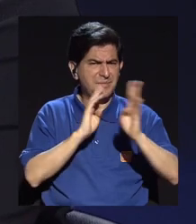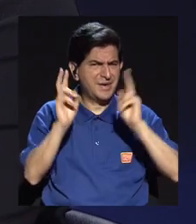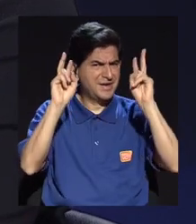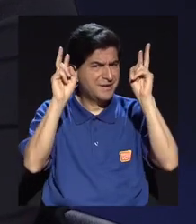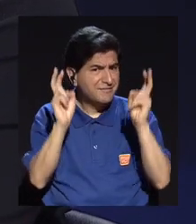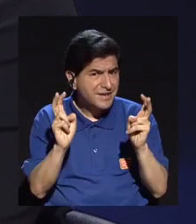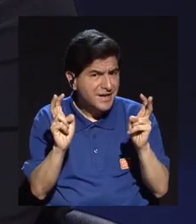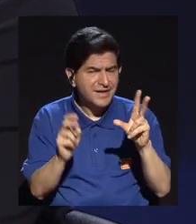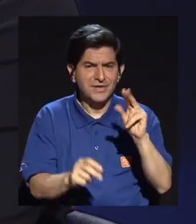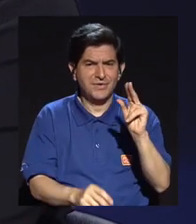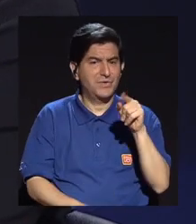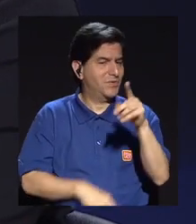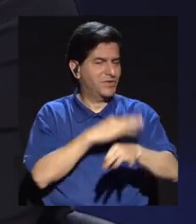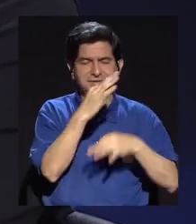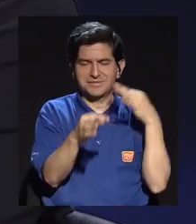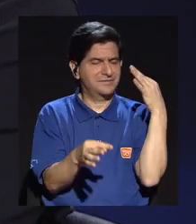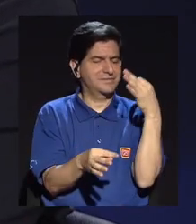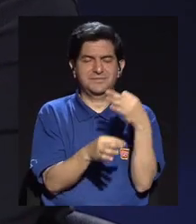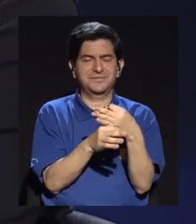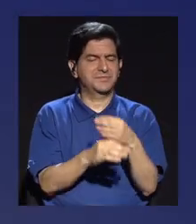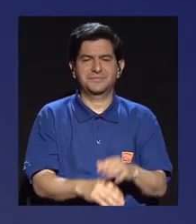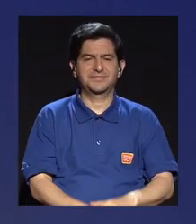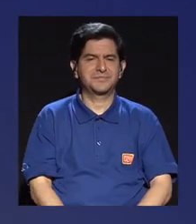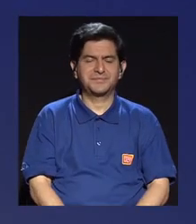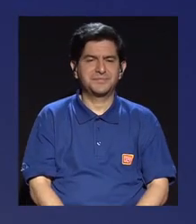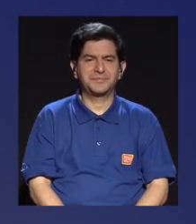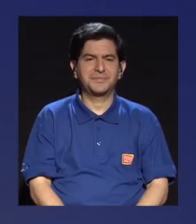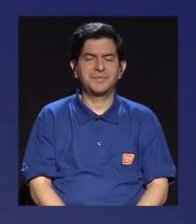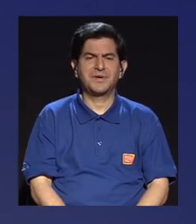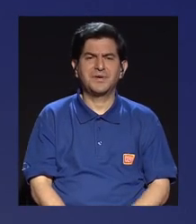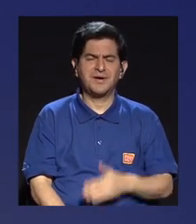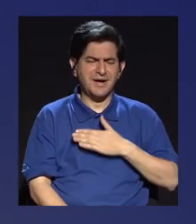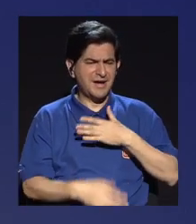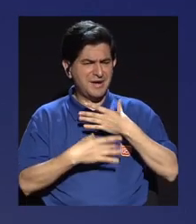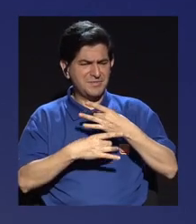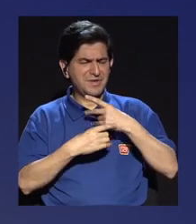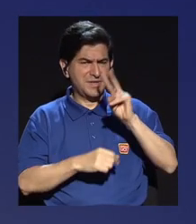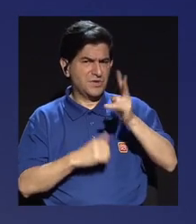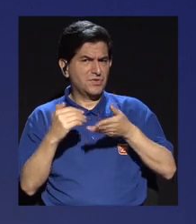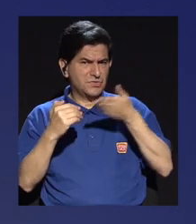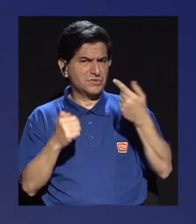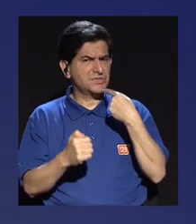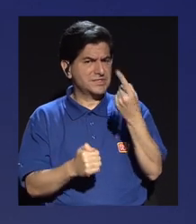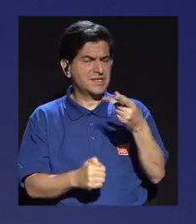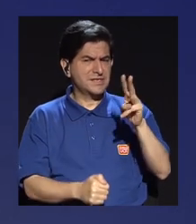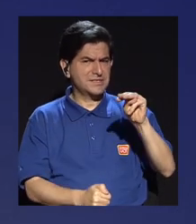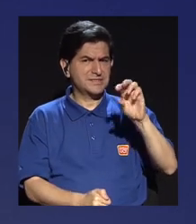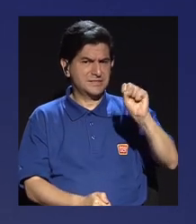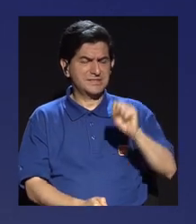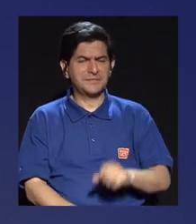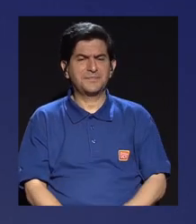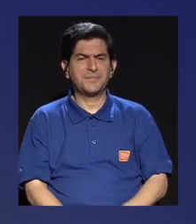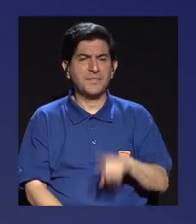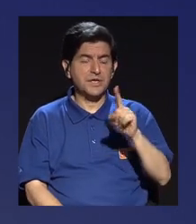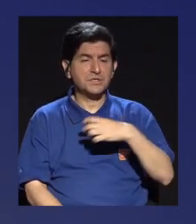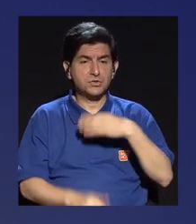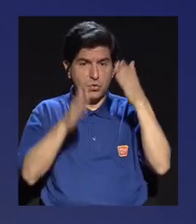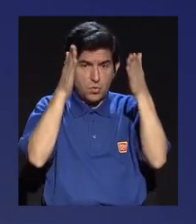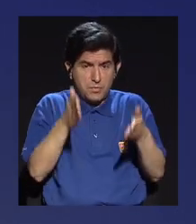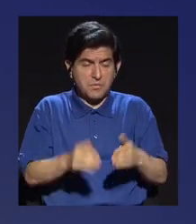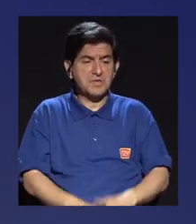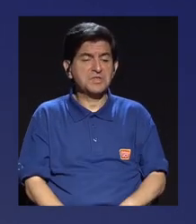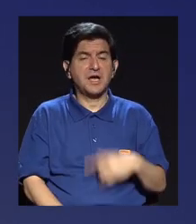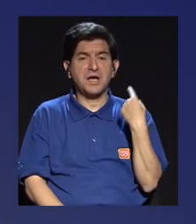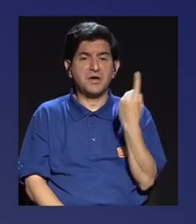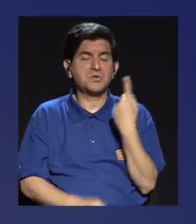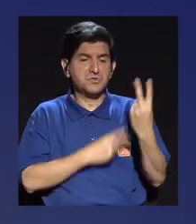tema de este tipo. Me llama la atención dos cosas que dice Michael, me llama mucho la atención dos cosas. Si un dueño casi que